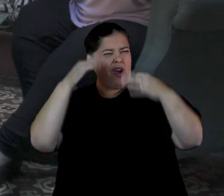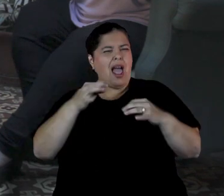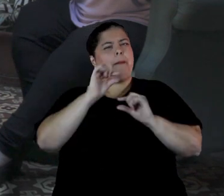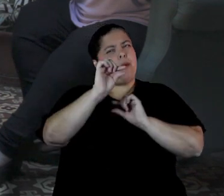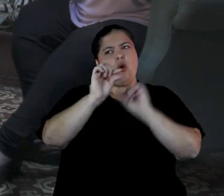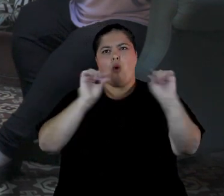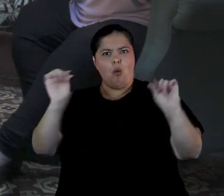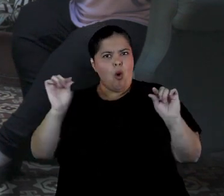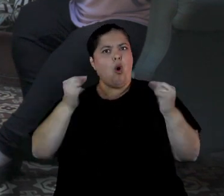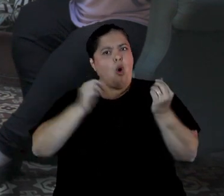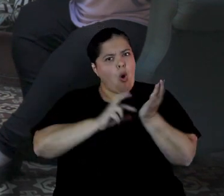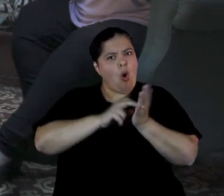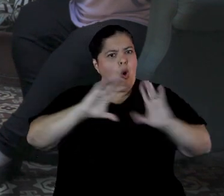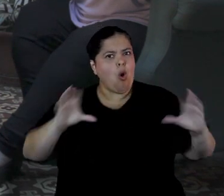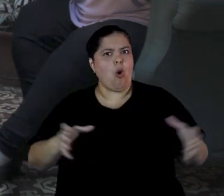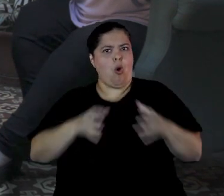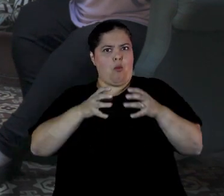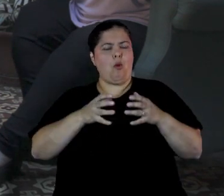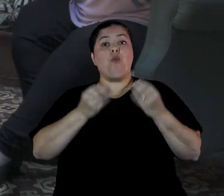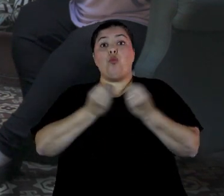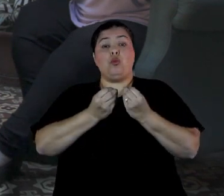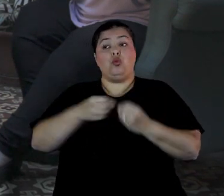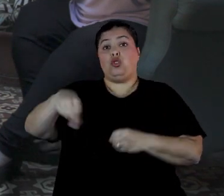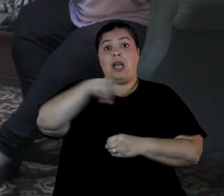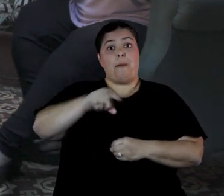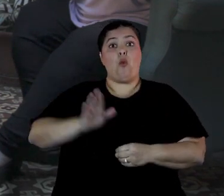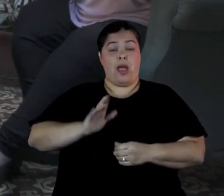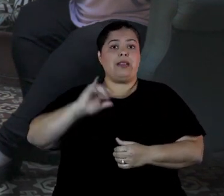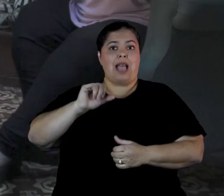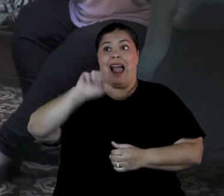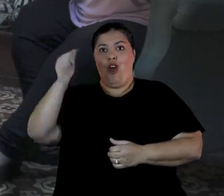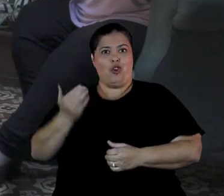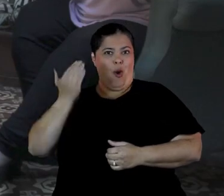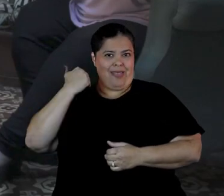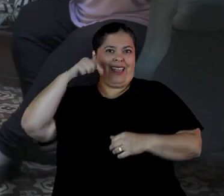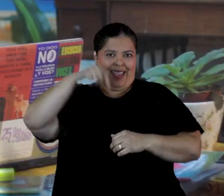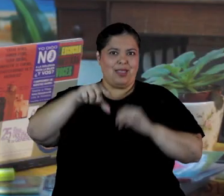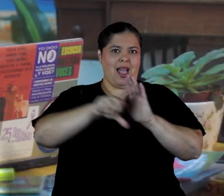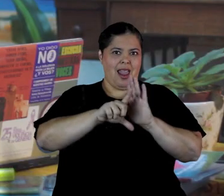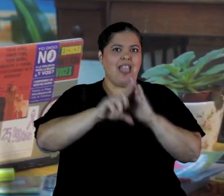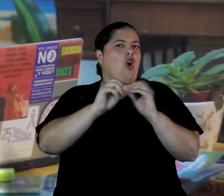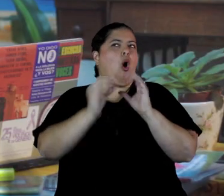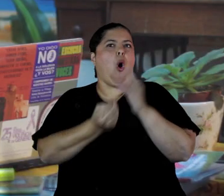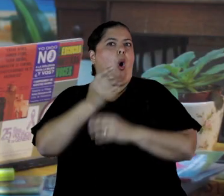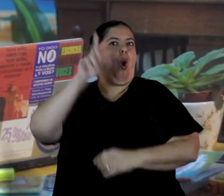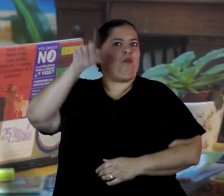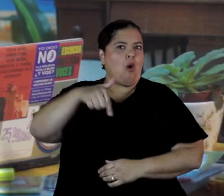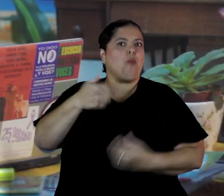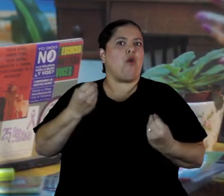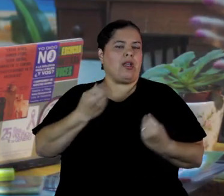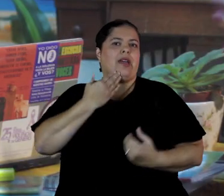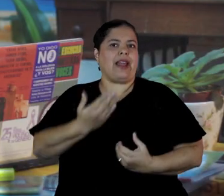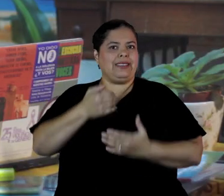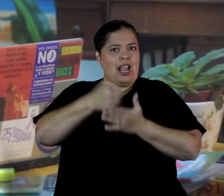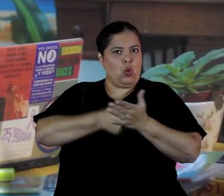logro que han logrado muchas mujeres. Porque esta ley, como tantas otras, ha sido por la lucha de las mujeres feministas